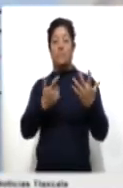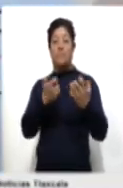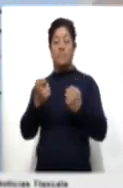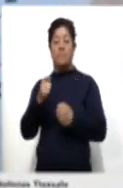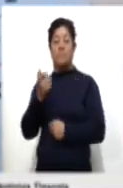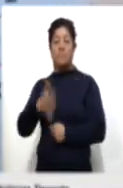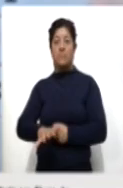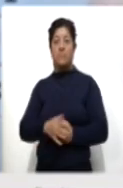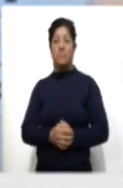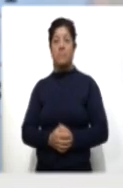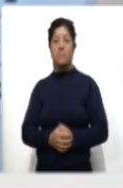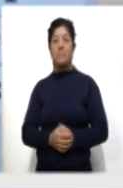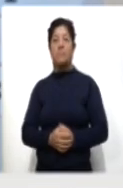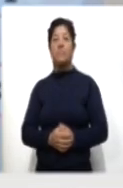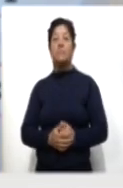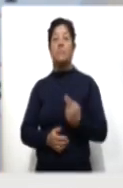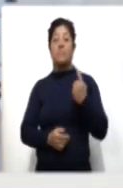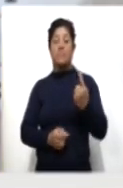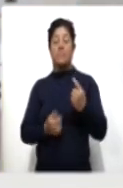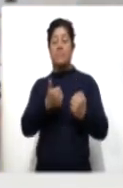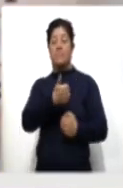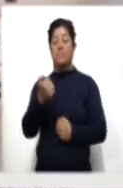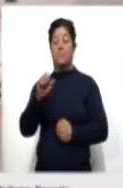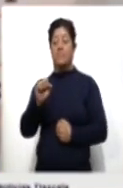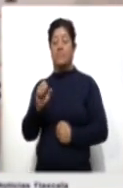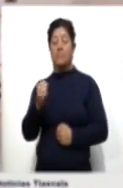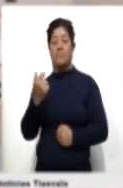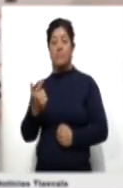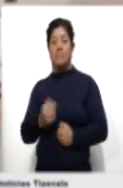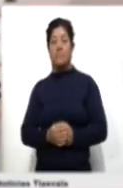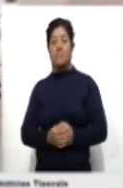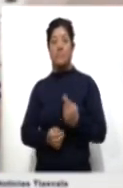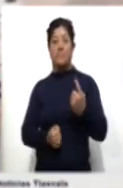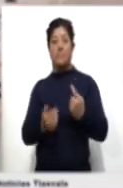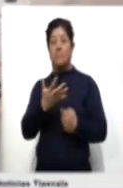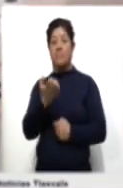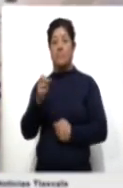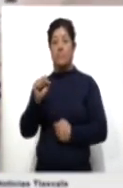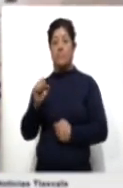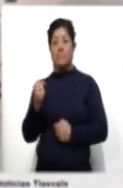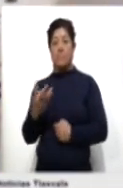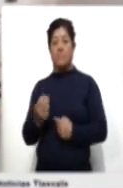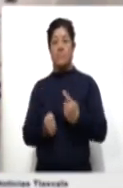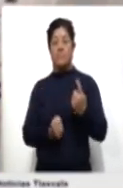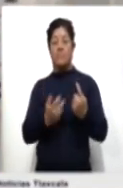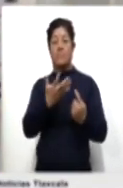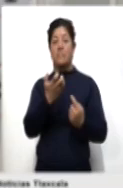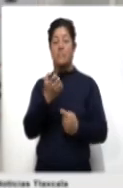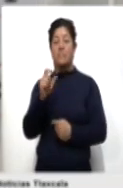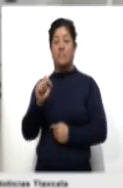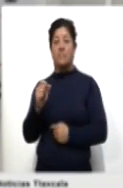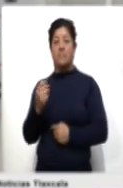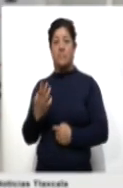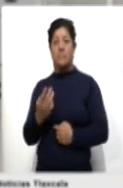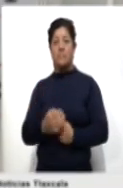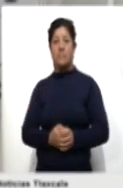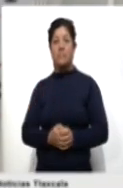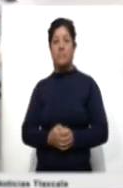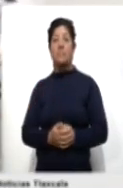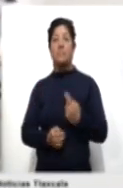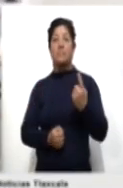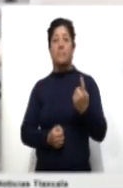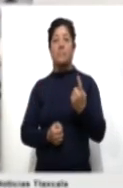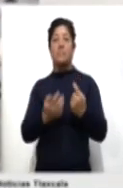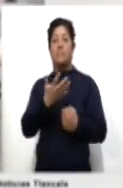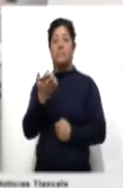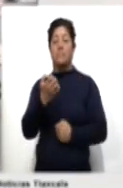710, San Pablo del Monte 667, Contla 564, Ixtacuixla 523,